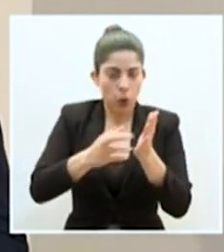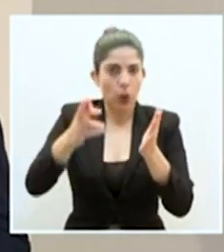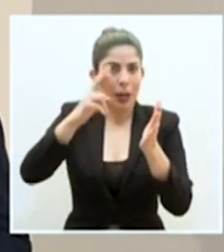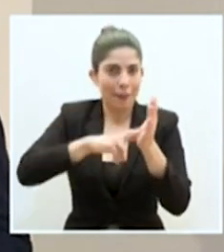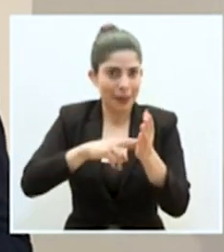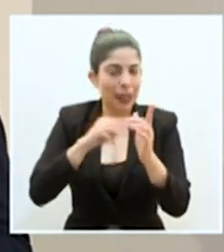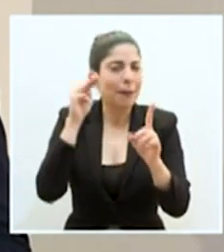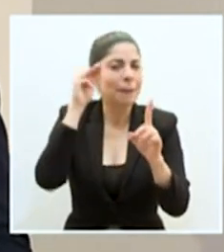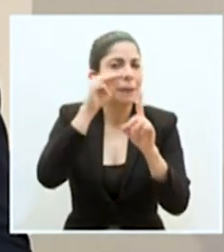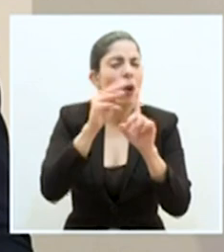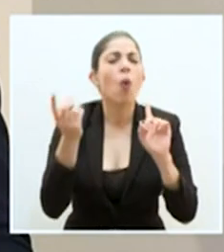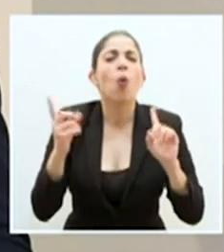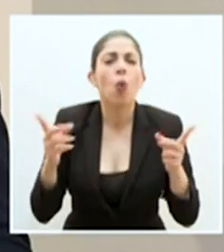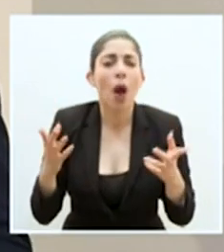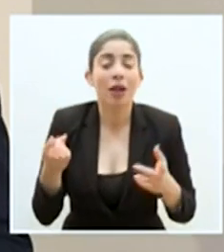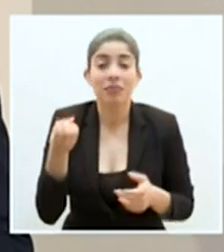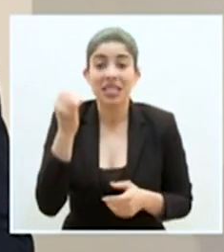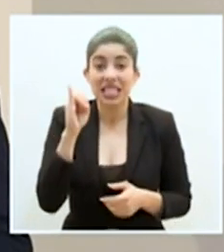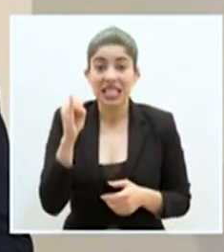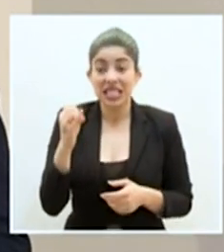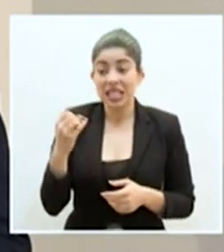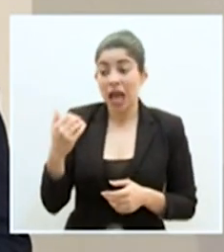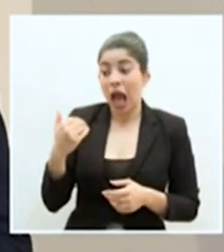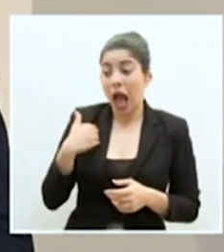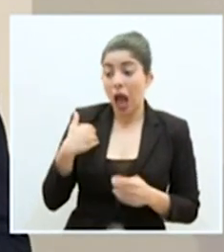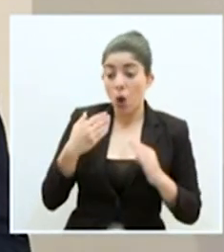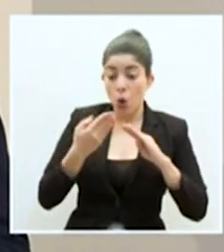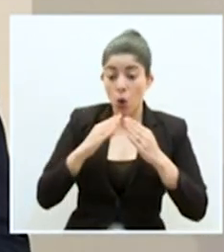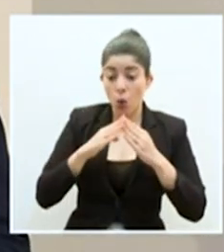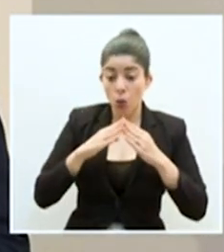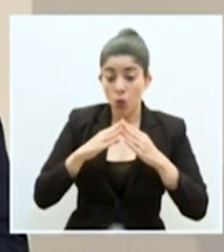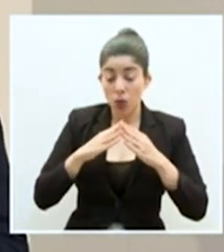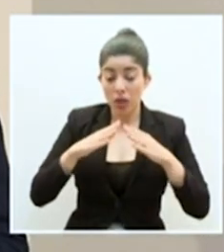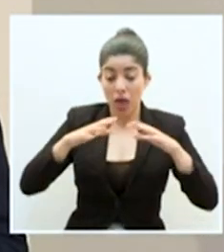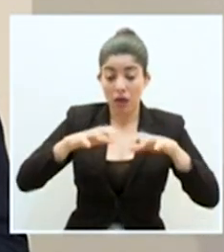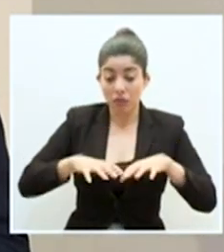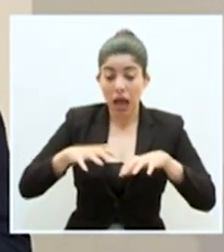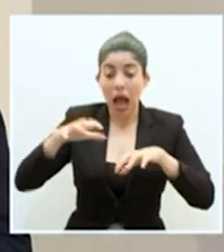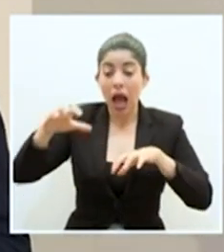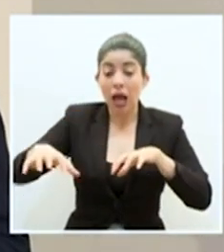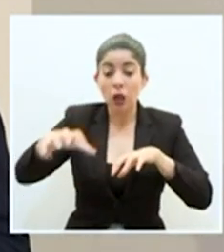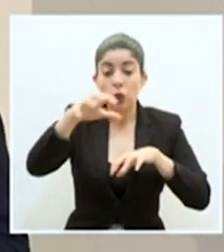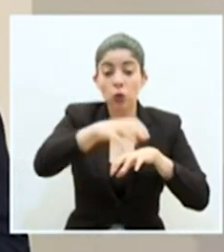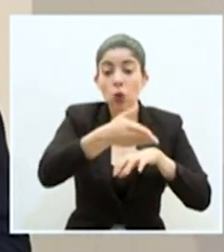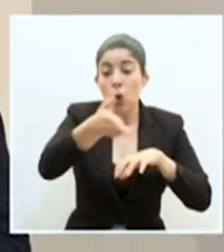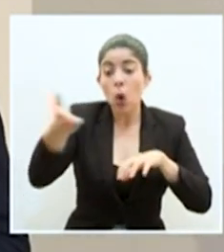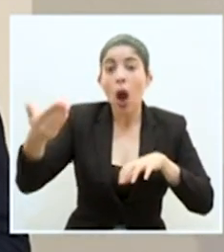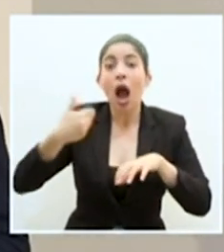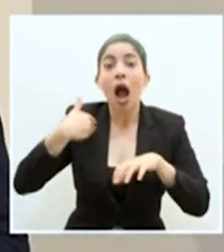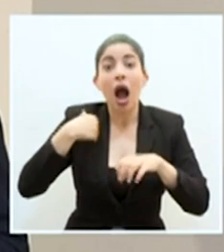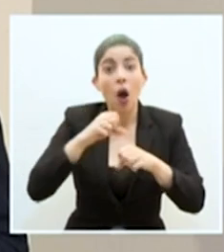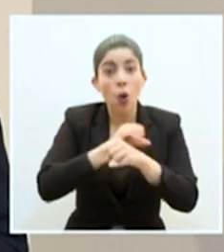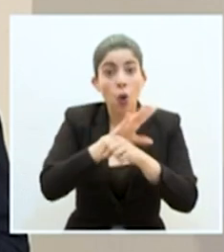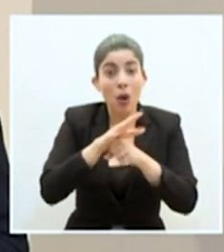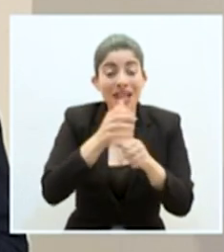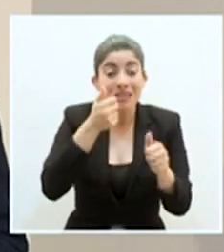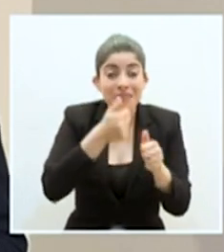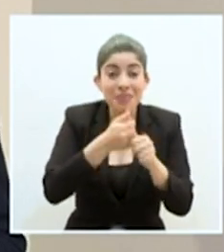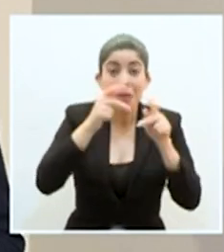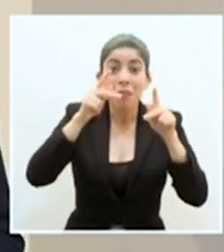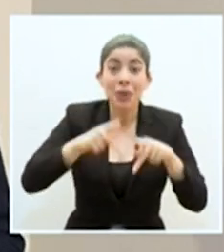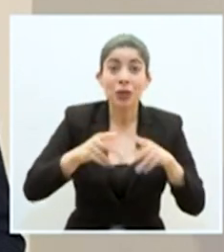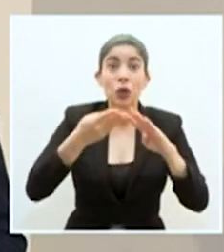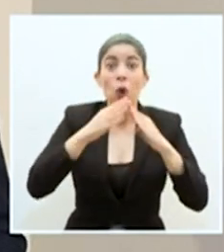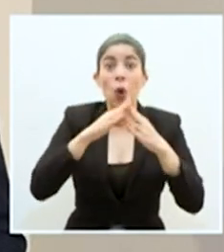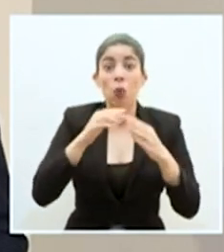el mensaje, si tenemos casos ya en comunidades ubicadas en cantones y los mismos pobladores, las mismas